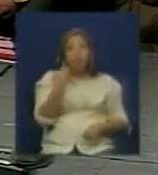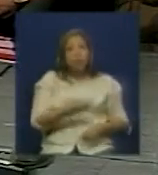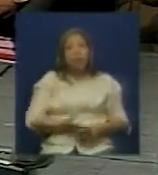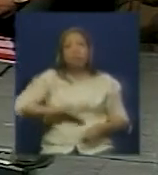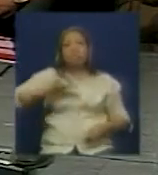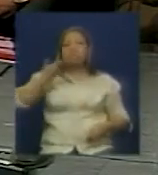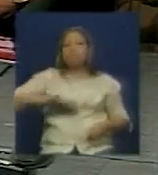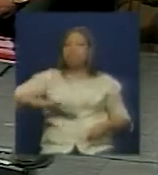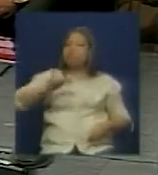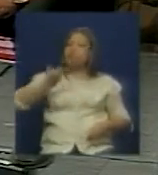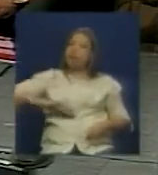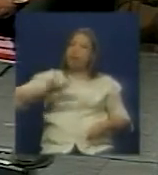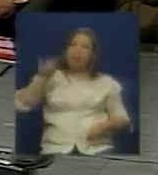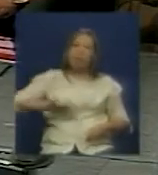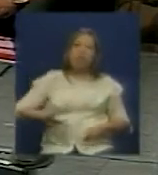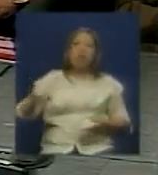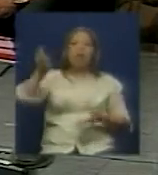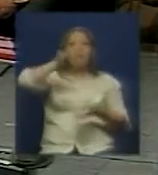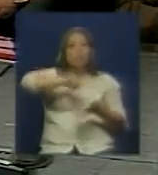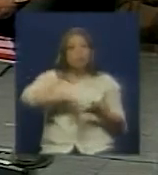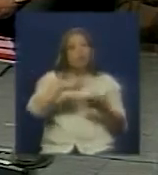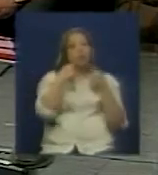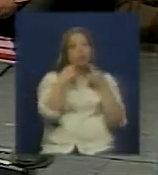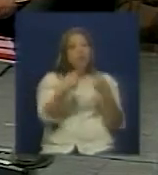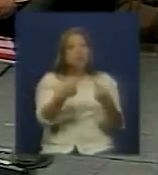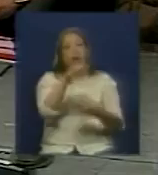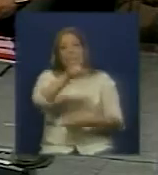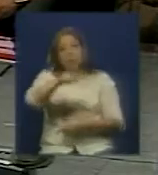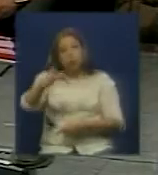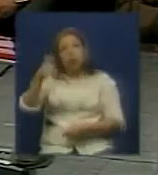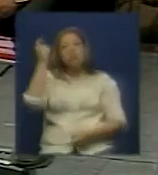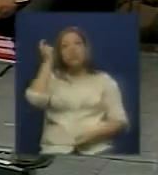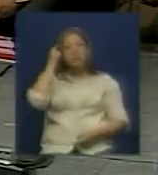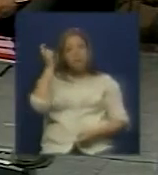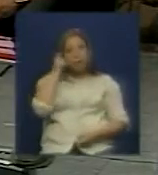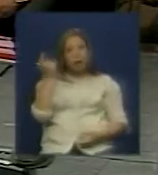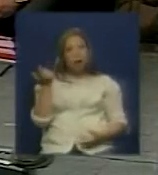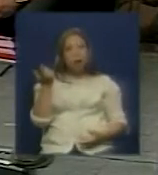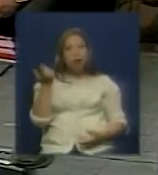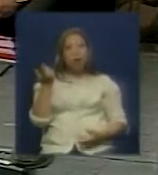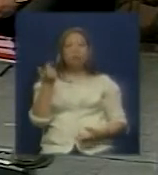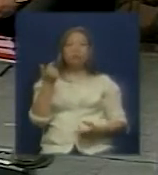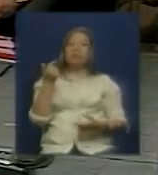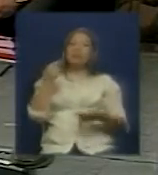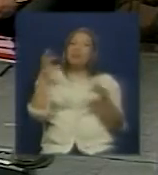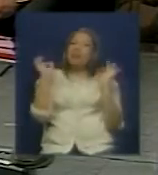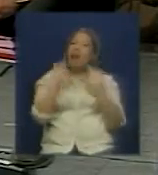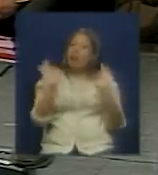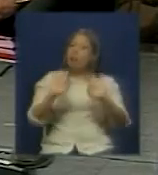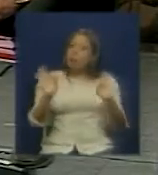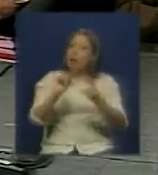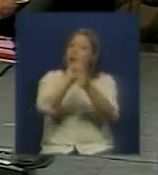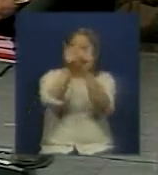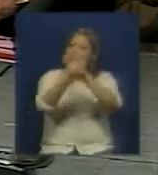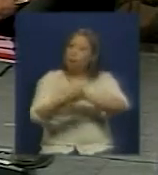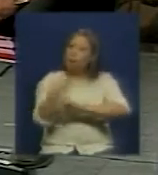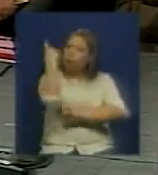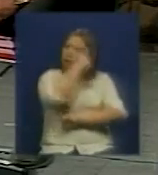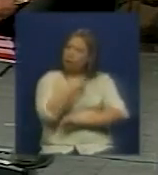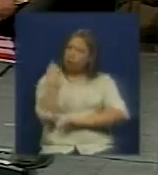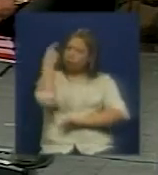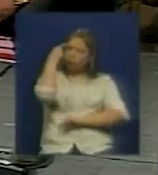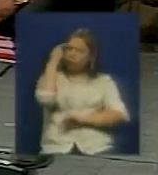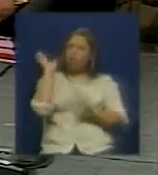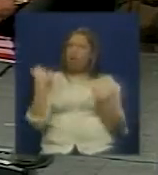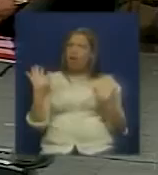es bastante importante no solamente decirlo sino desarrollarlo como lo estás haciendo sin embargo y tú bien lo acabas de mencionar bastaría solamente con cambiar las caras bastaría